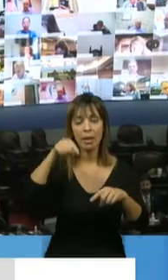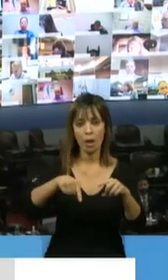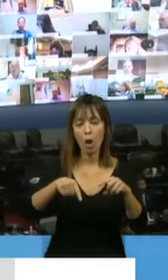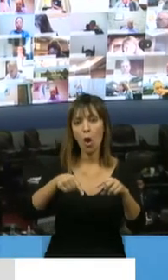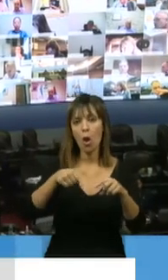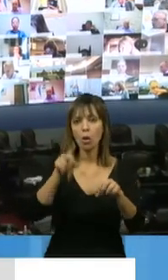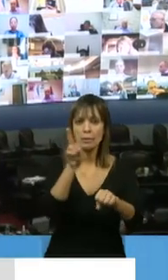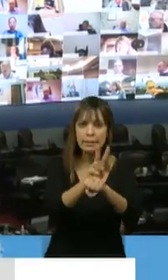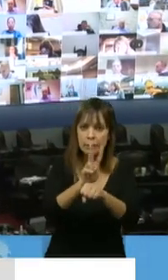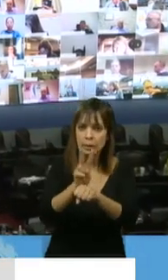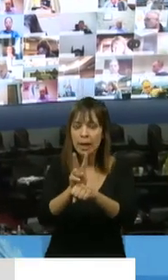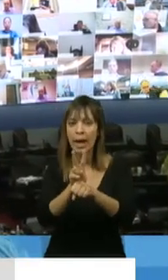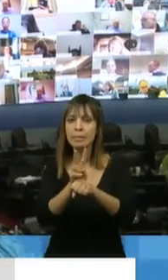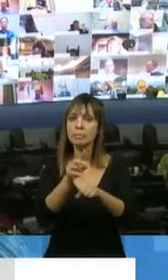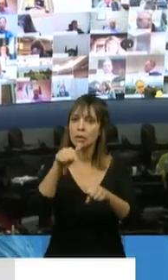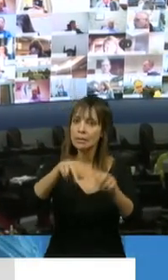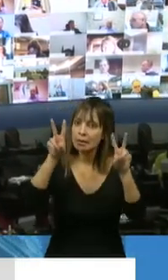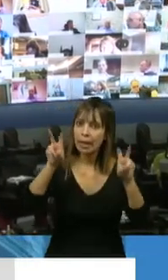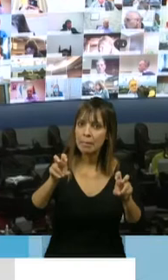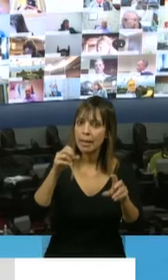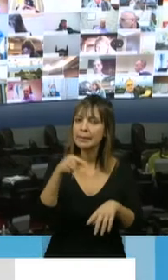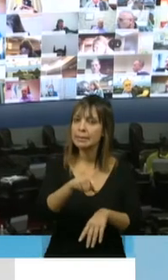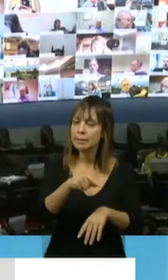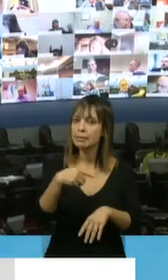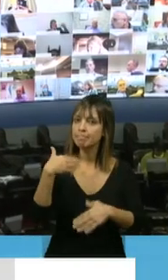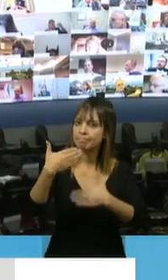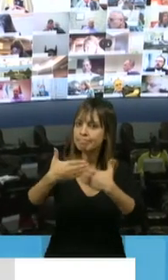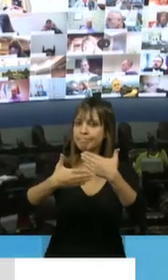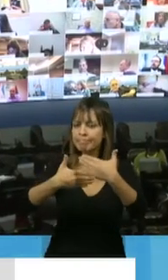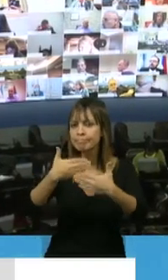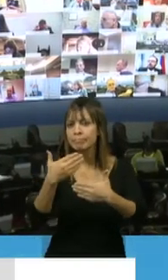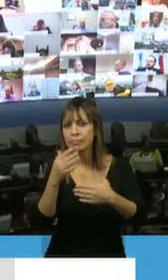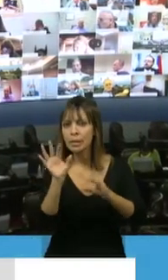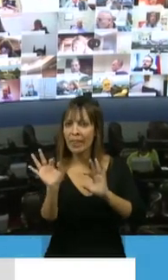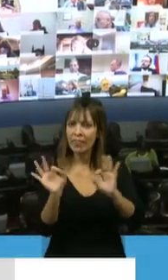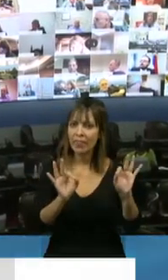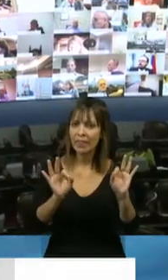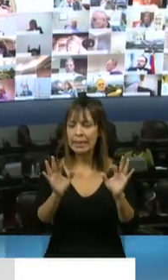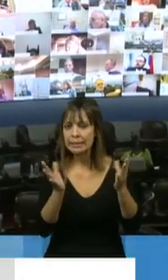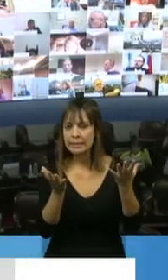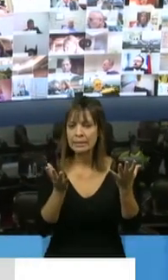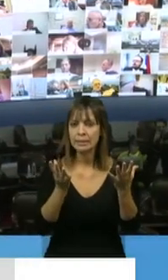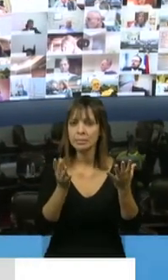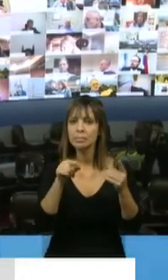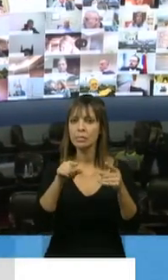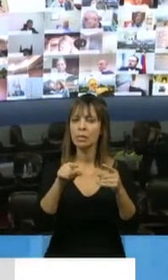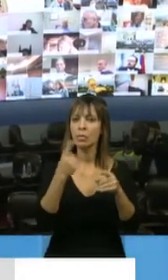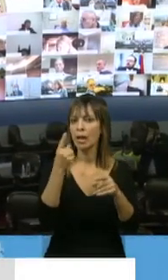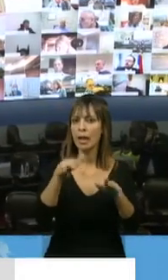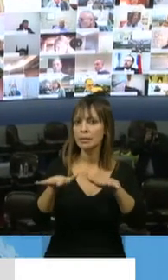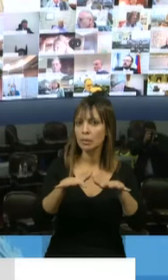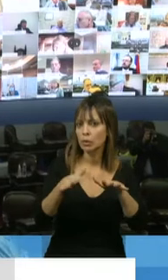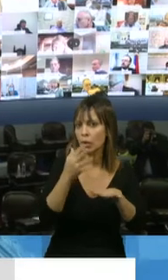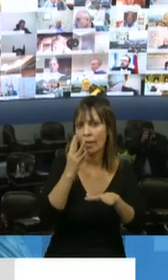cuidar y sobre todo de ir sobre una situación ya con algo acontecido que